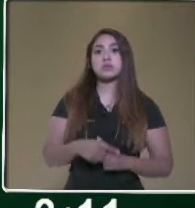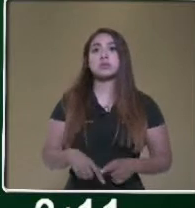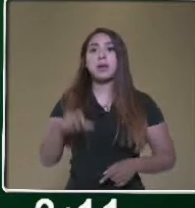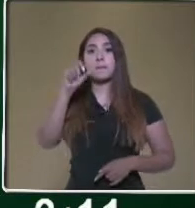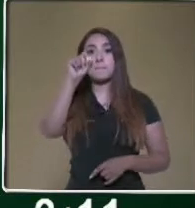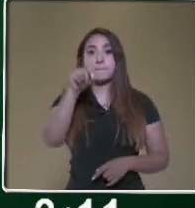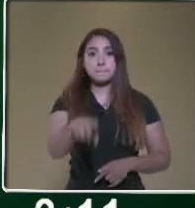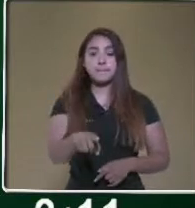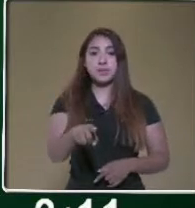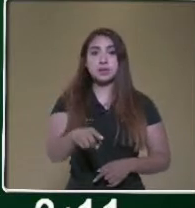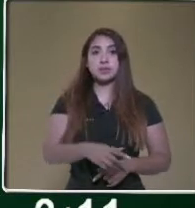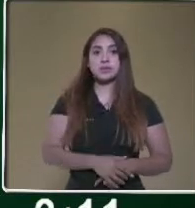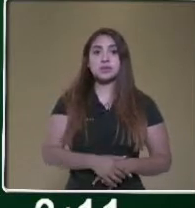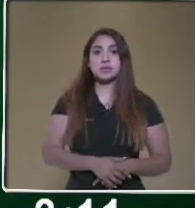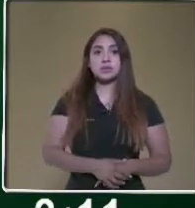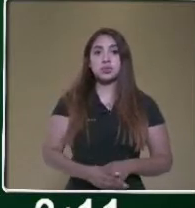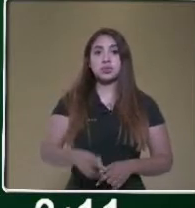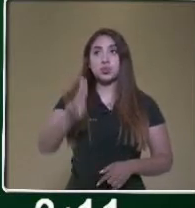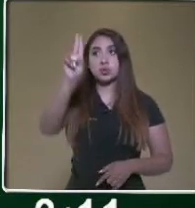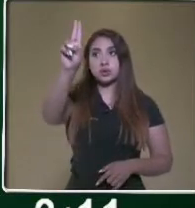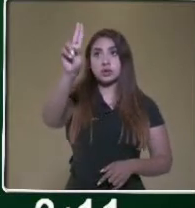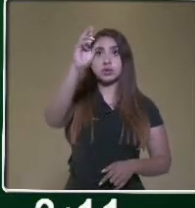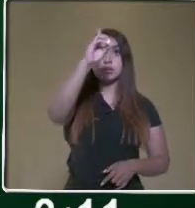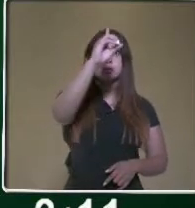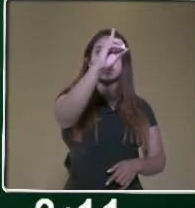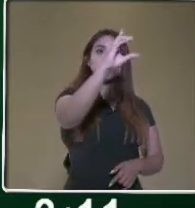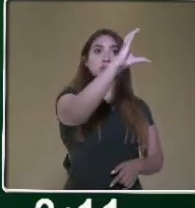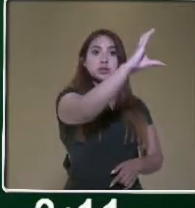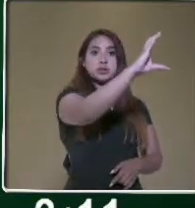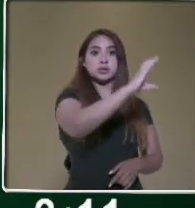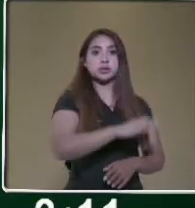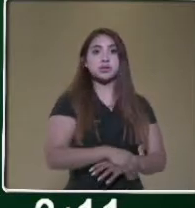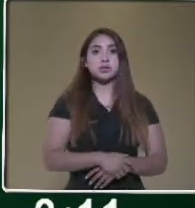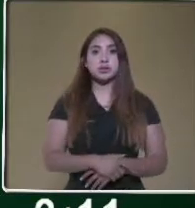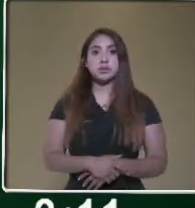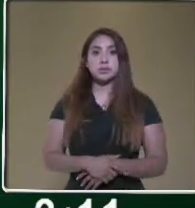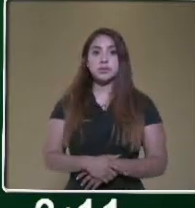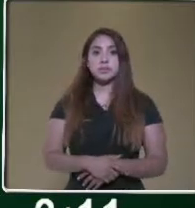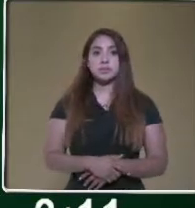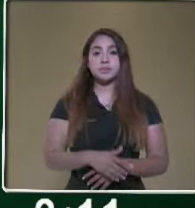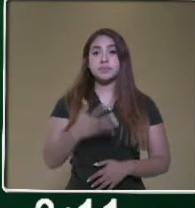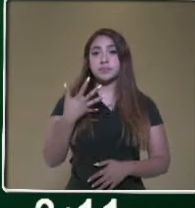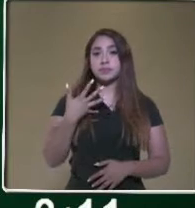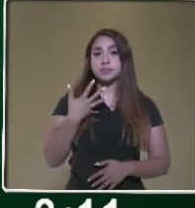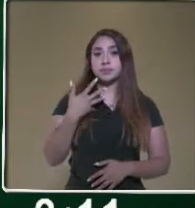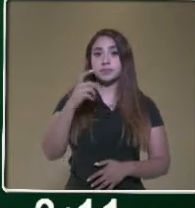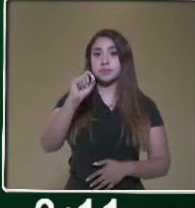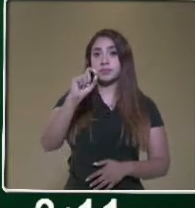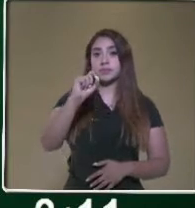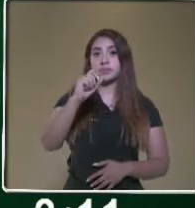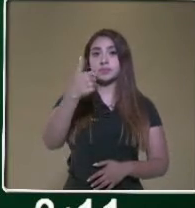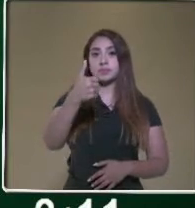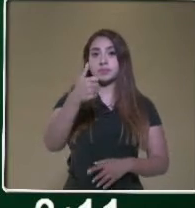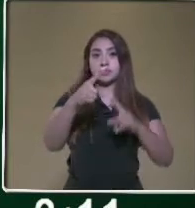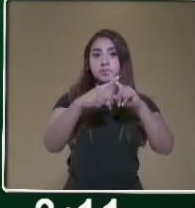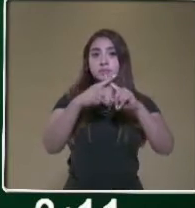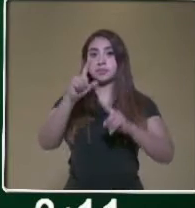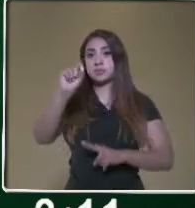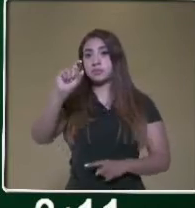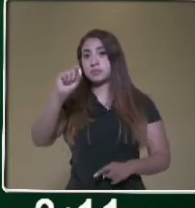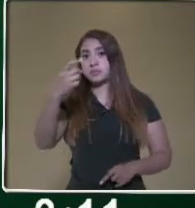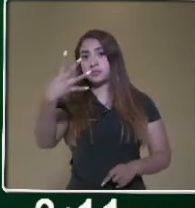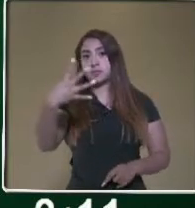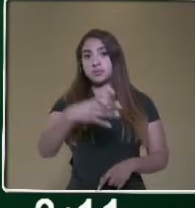está señalado unidades, decenas y centenas. Tenemos 26 por 24.